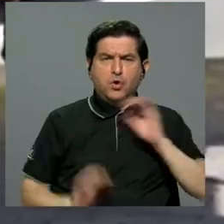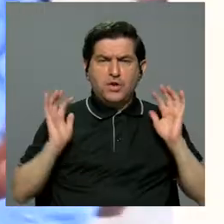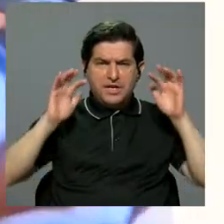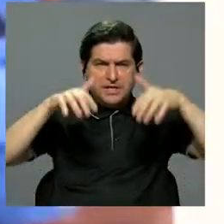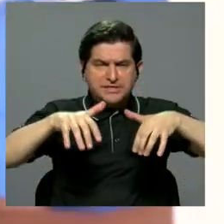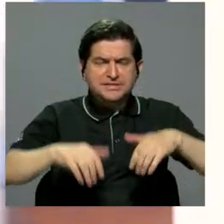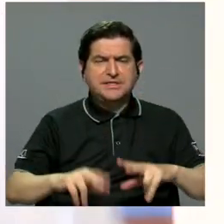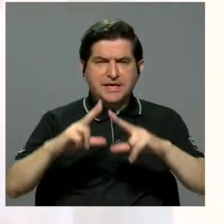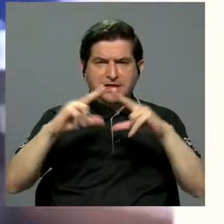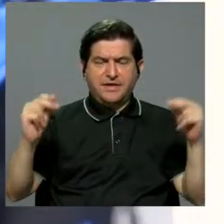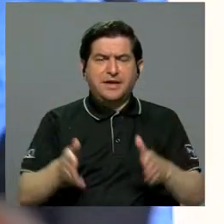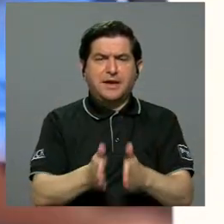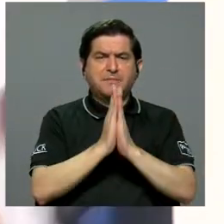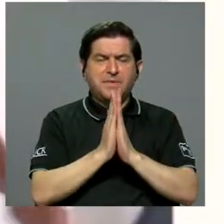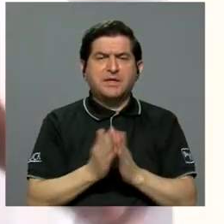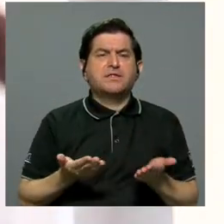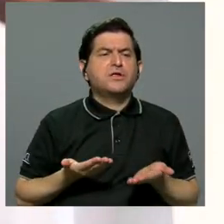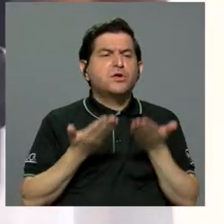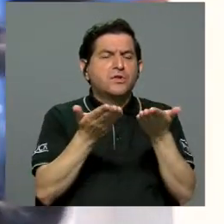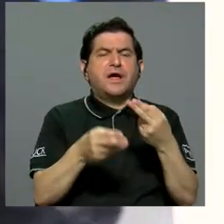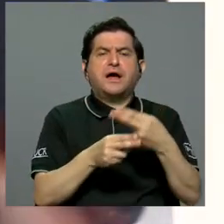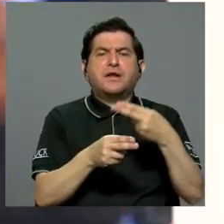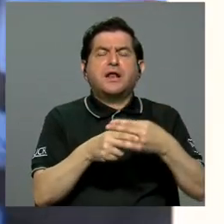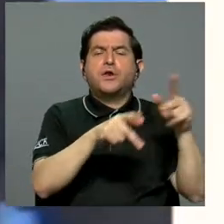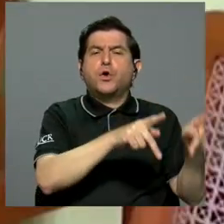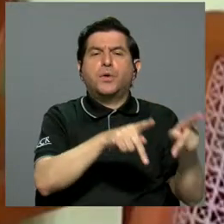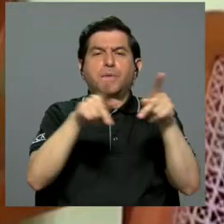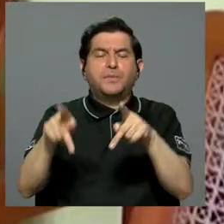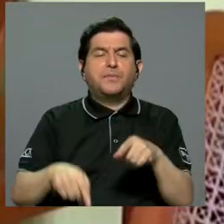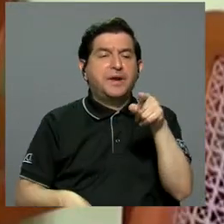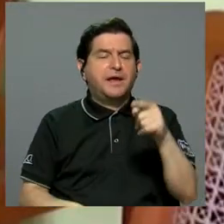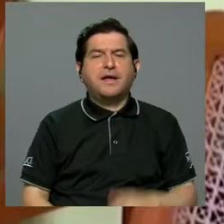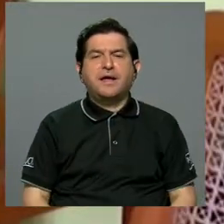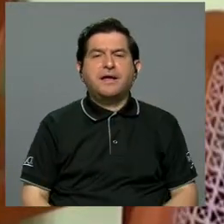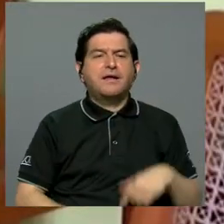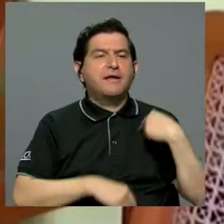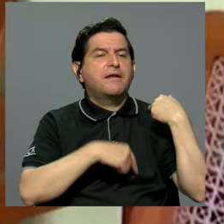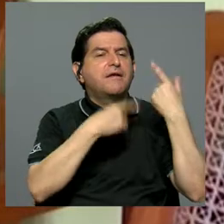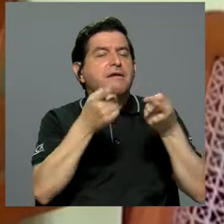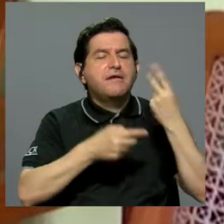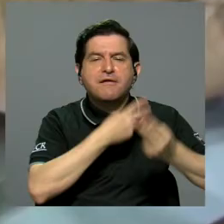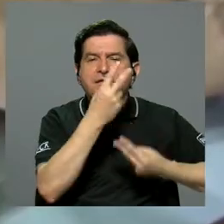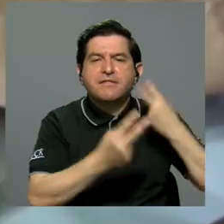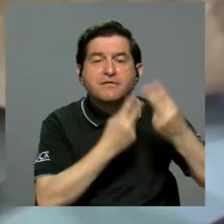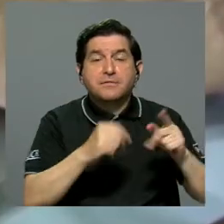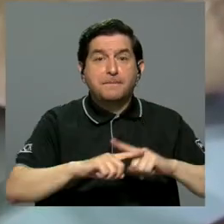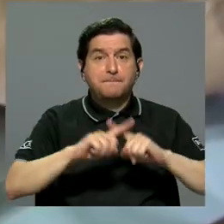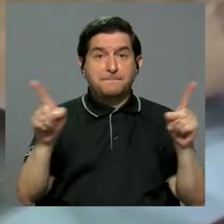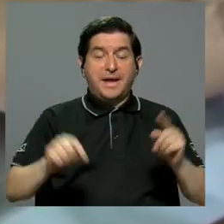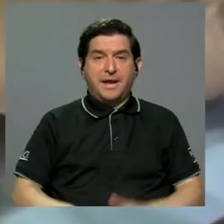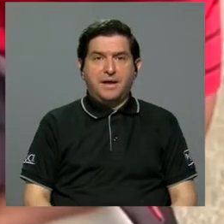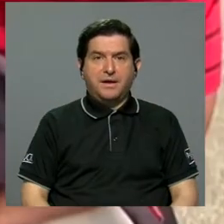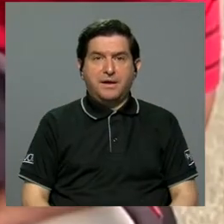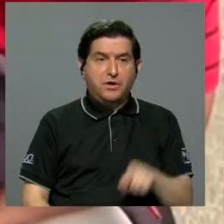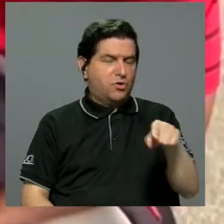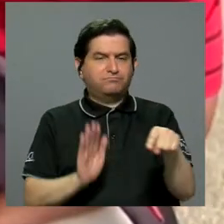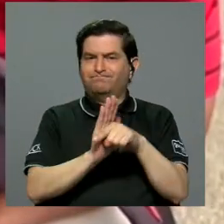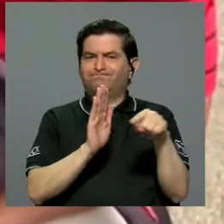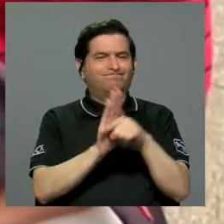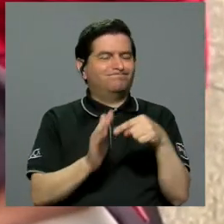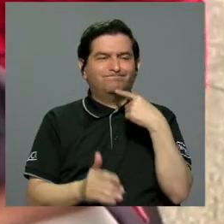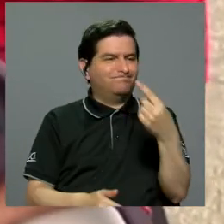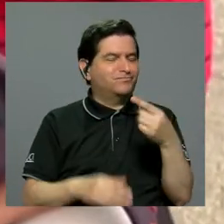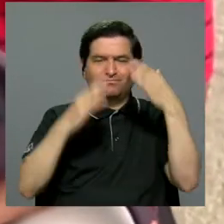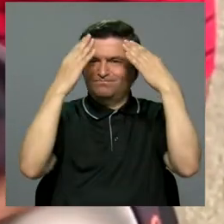policía migratoria nicaragüense le pidió suministrar el nombre de las personas a quienes iba a visitar. Sin embargo, como él se